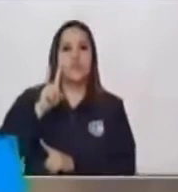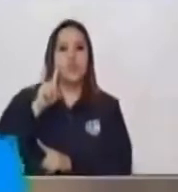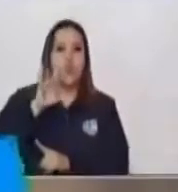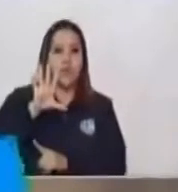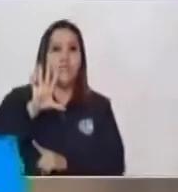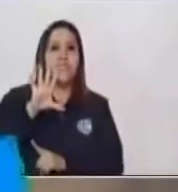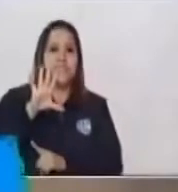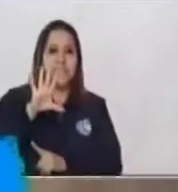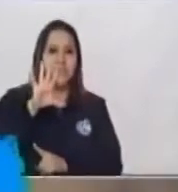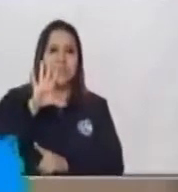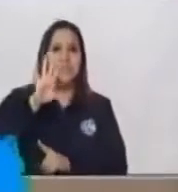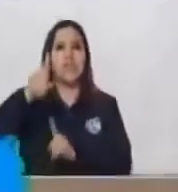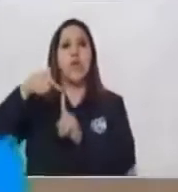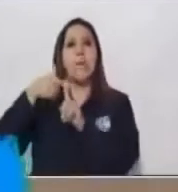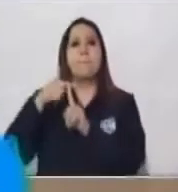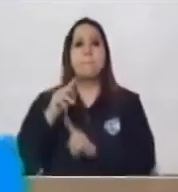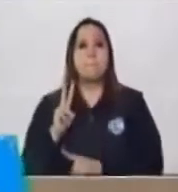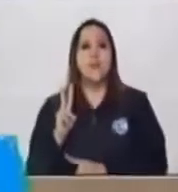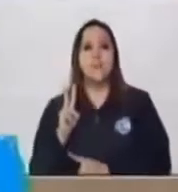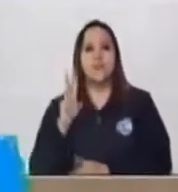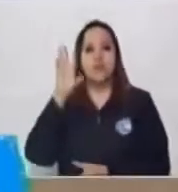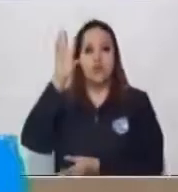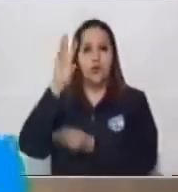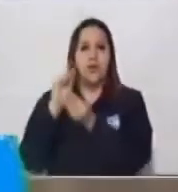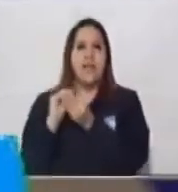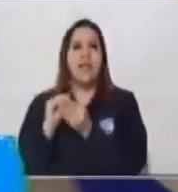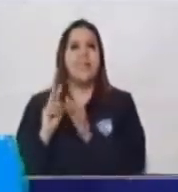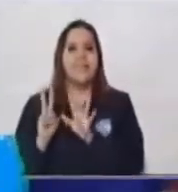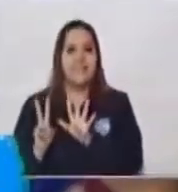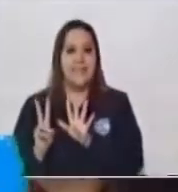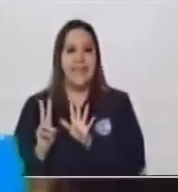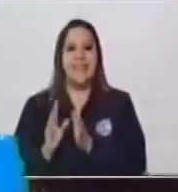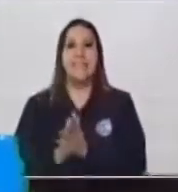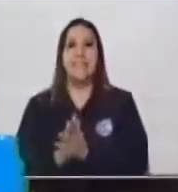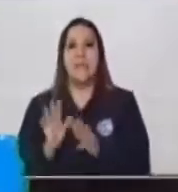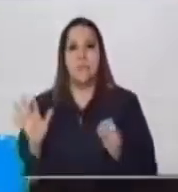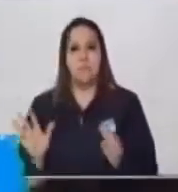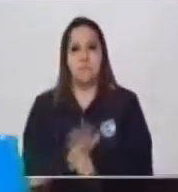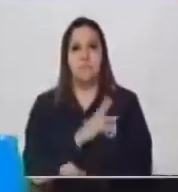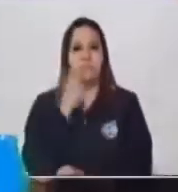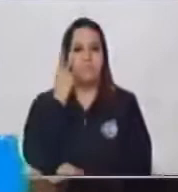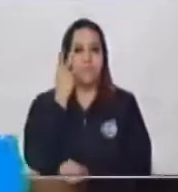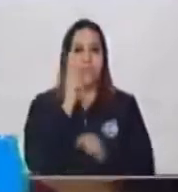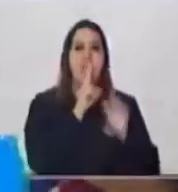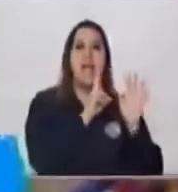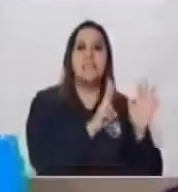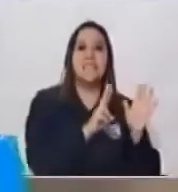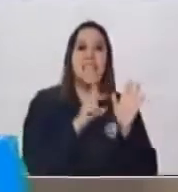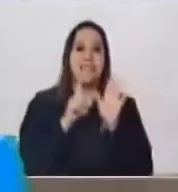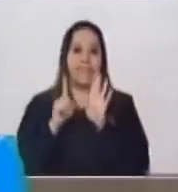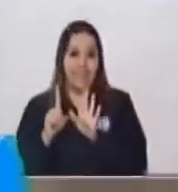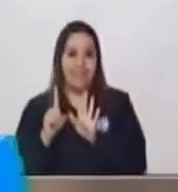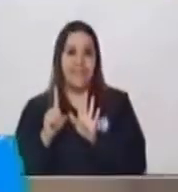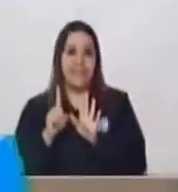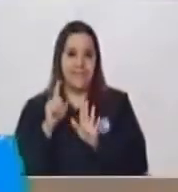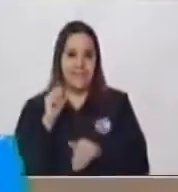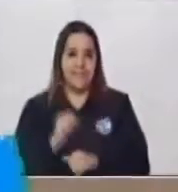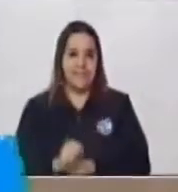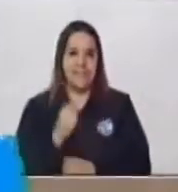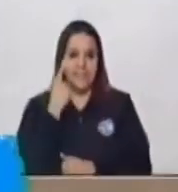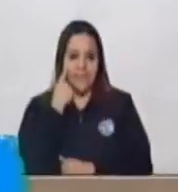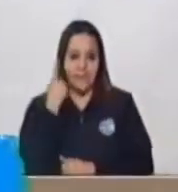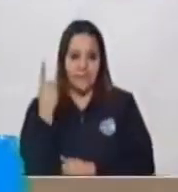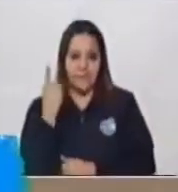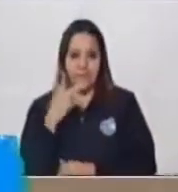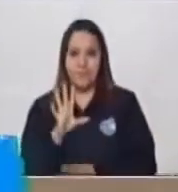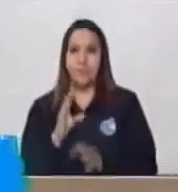5 5 5 más 2 7 Muy bien Así es como tenemos que realizar nuestras operaciones